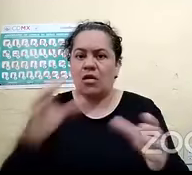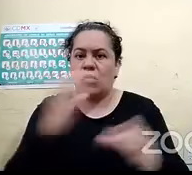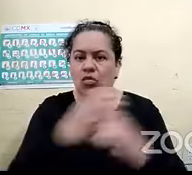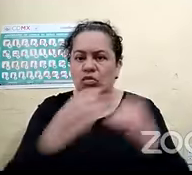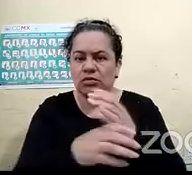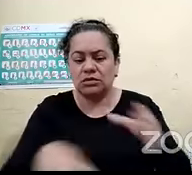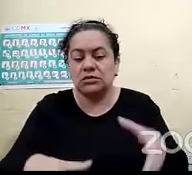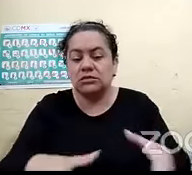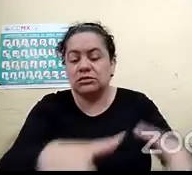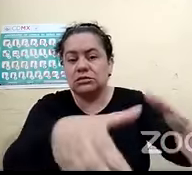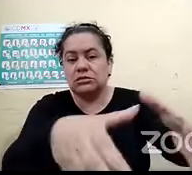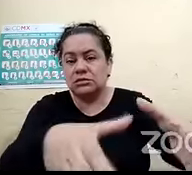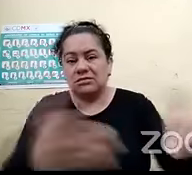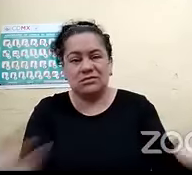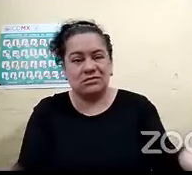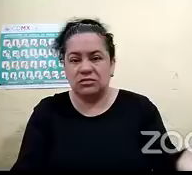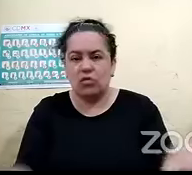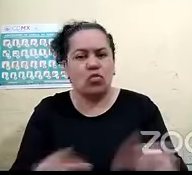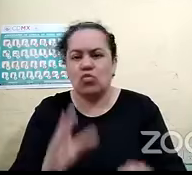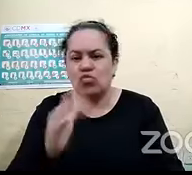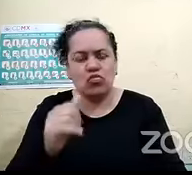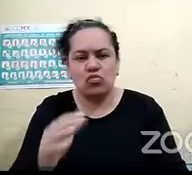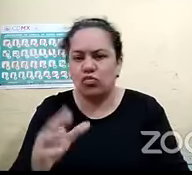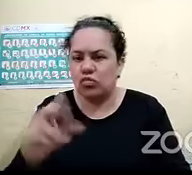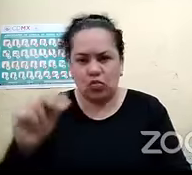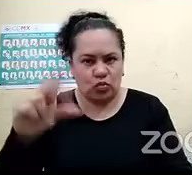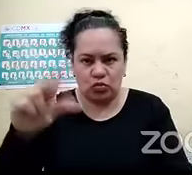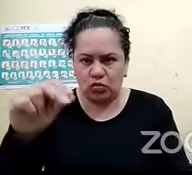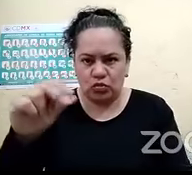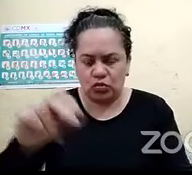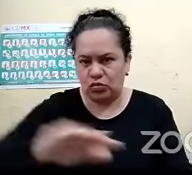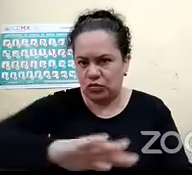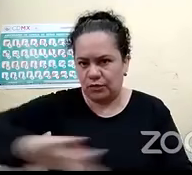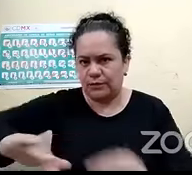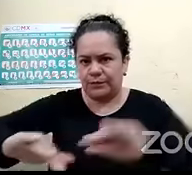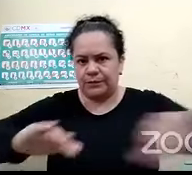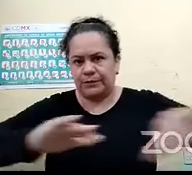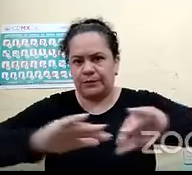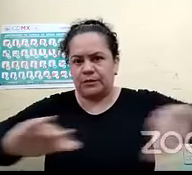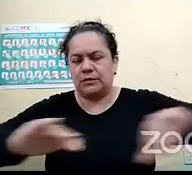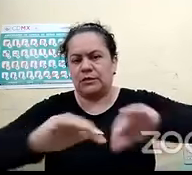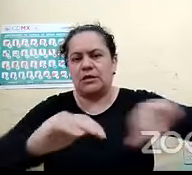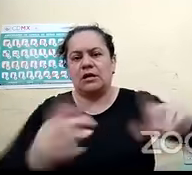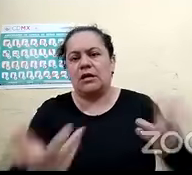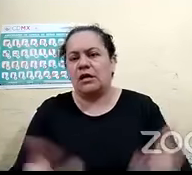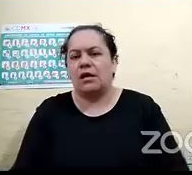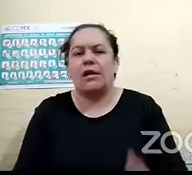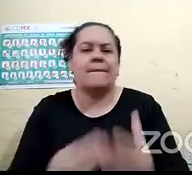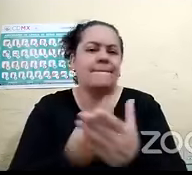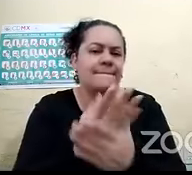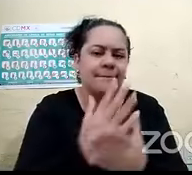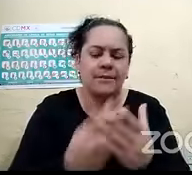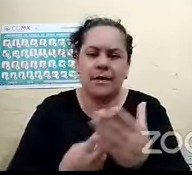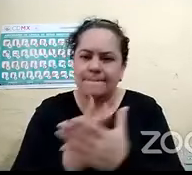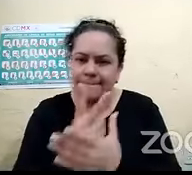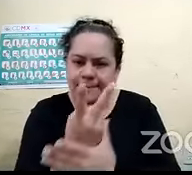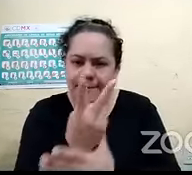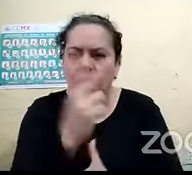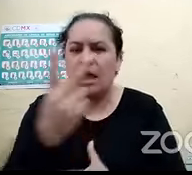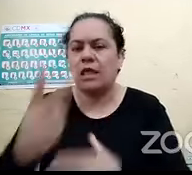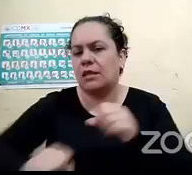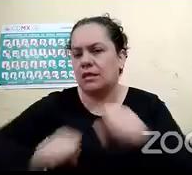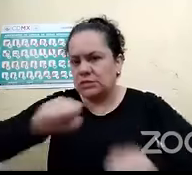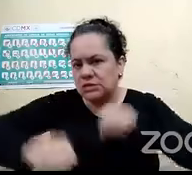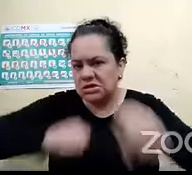si quitan no sé maceteras bicicletas motos que pueden